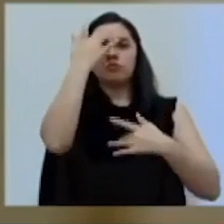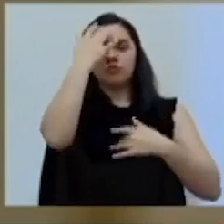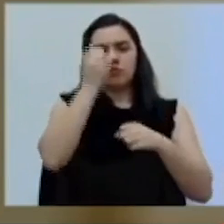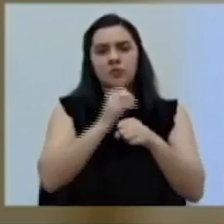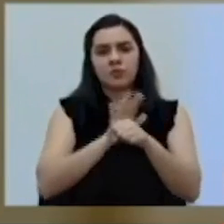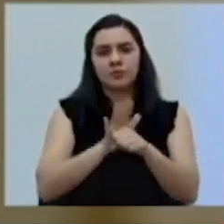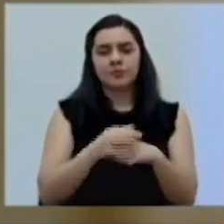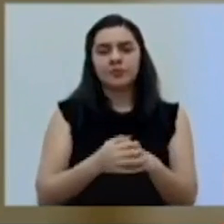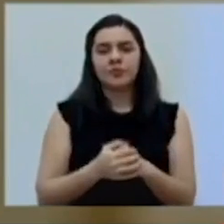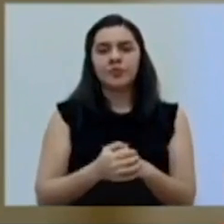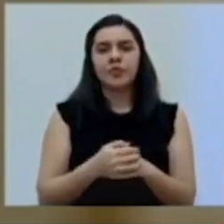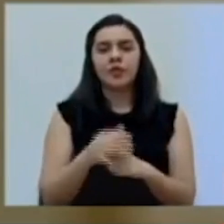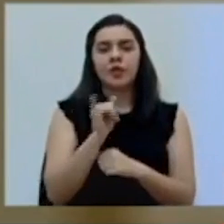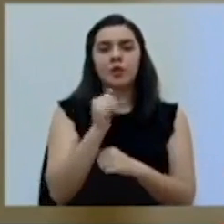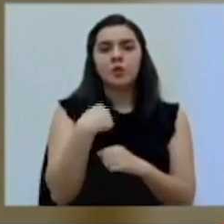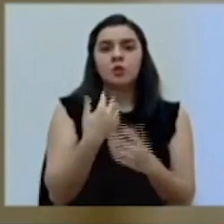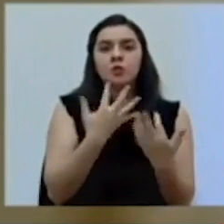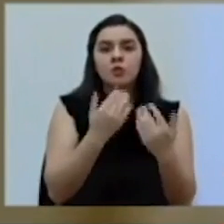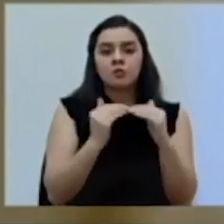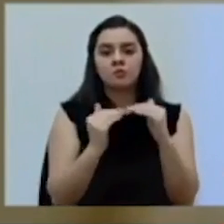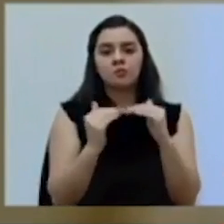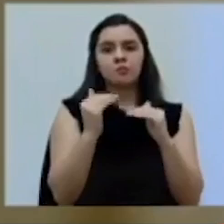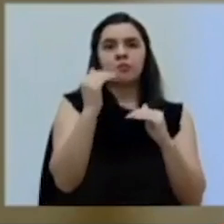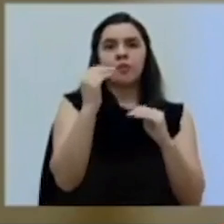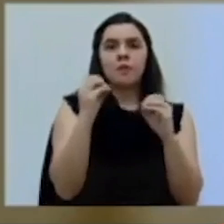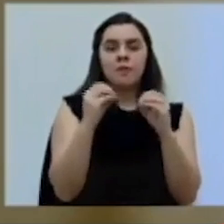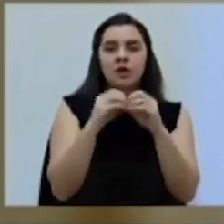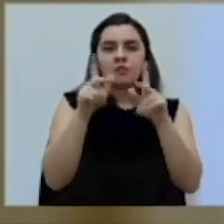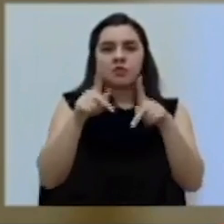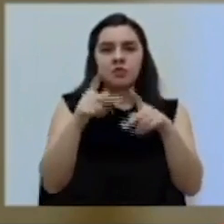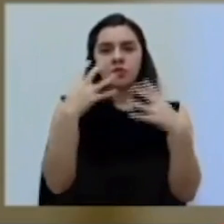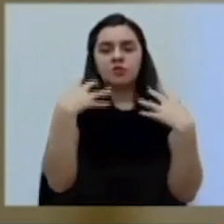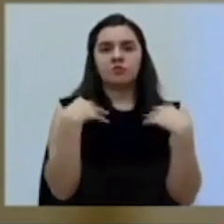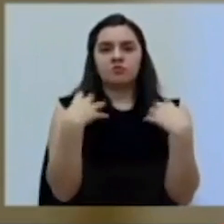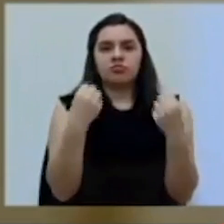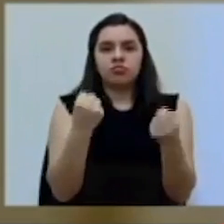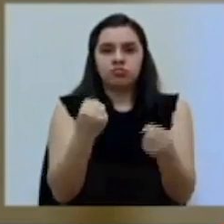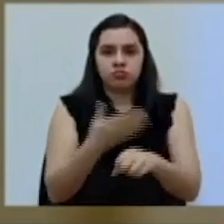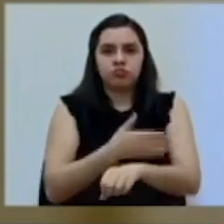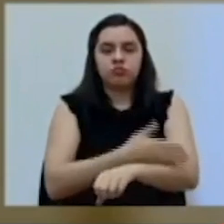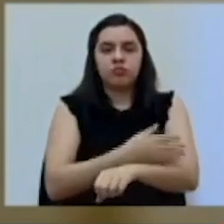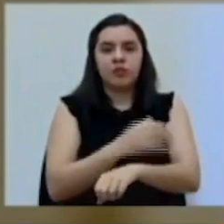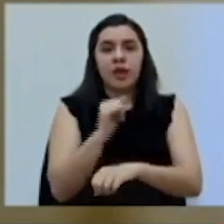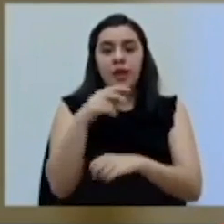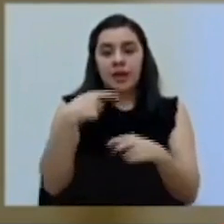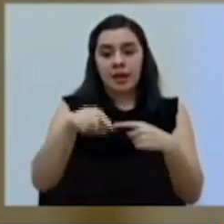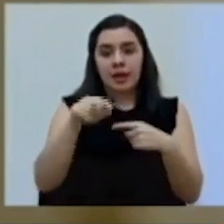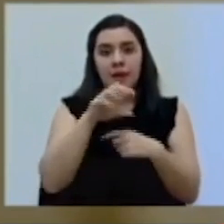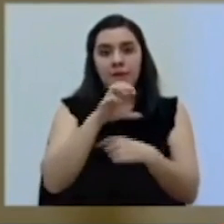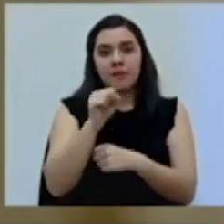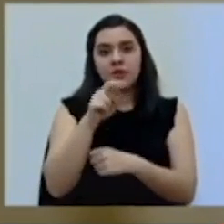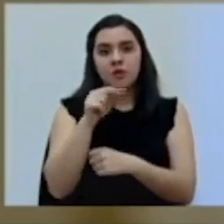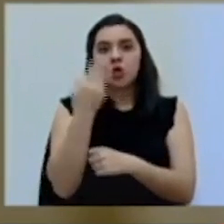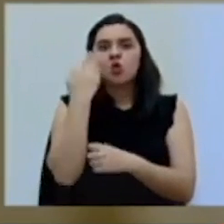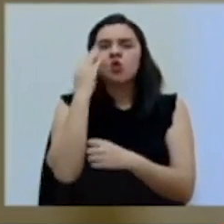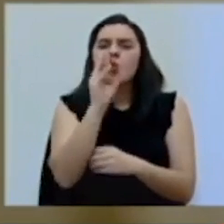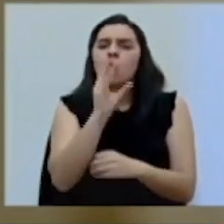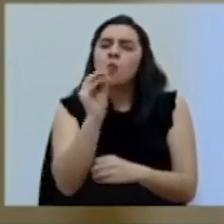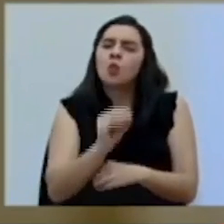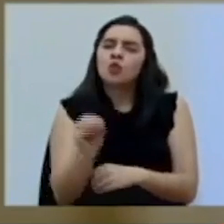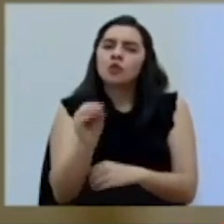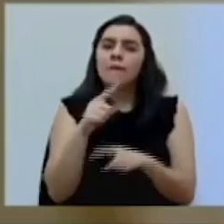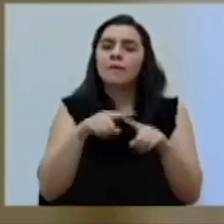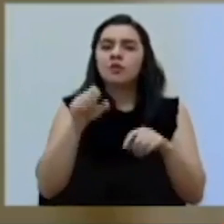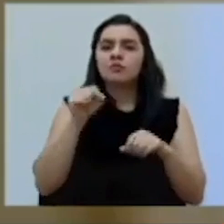elevar la cantidad de recuperados de registro en el mes de noviembre. No sé a qué porcentaje, pero sí se está trabajando para